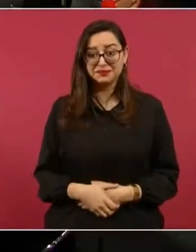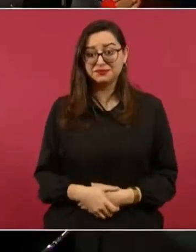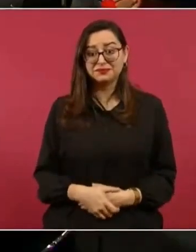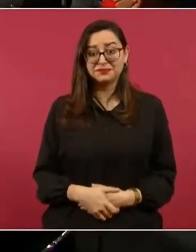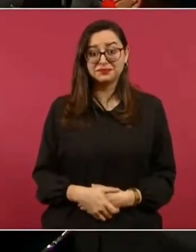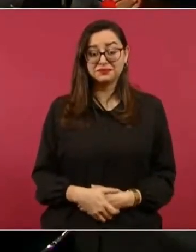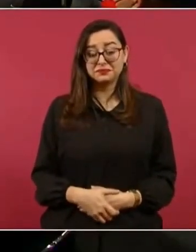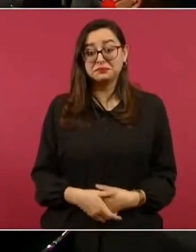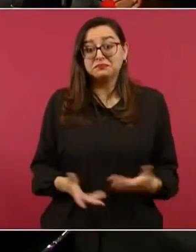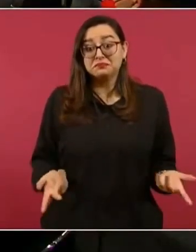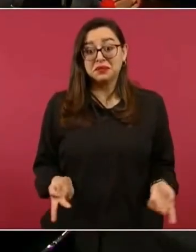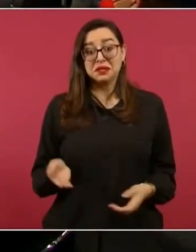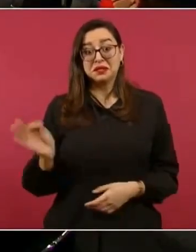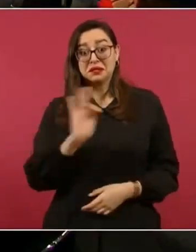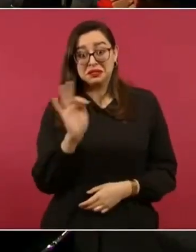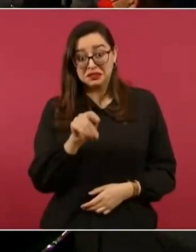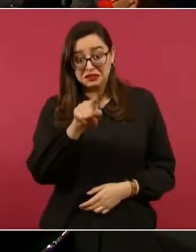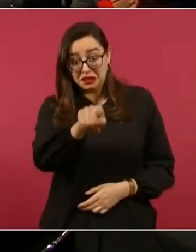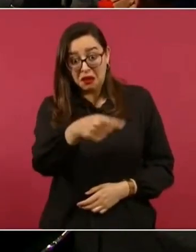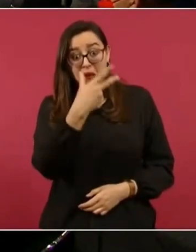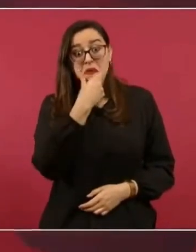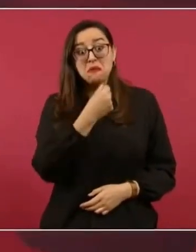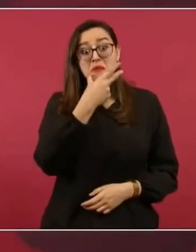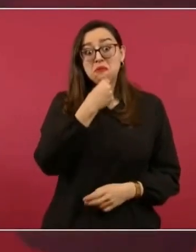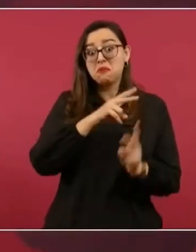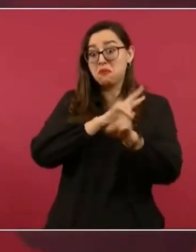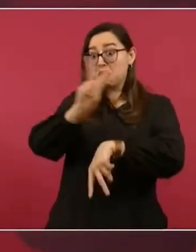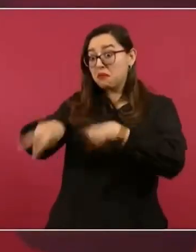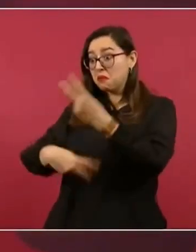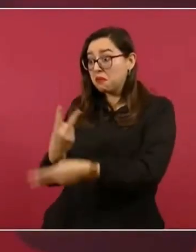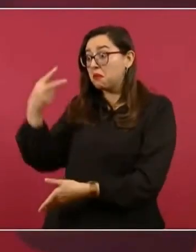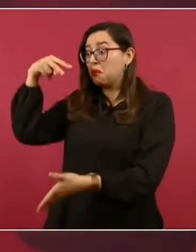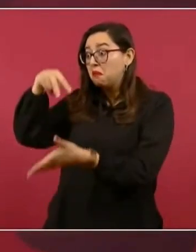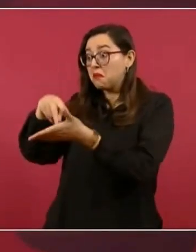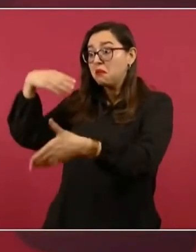Ese señor a lo mejor ni ha ido a Felipe Ángeles.